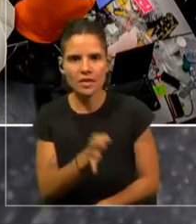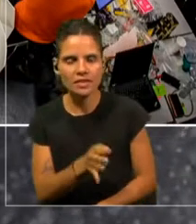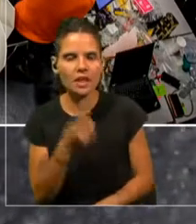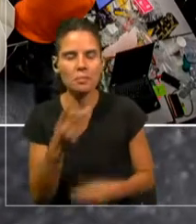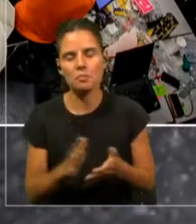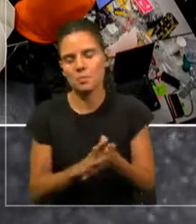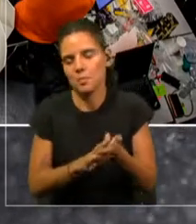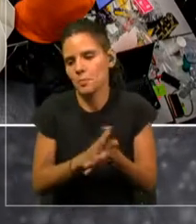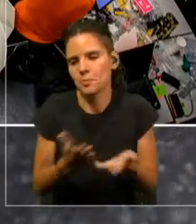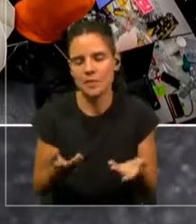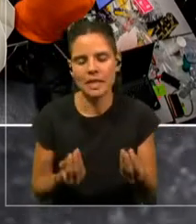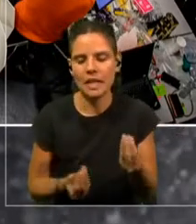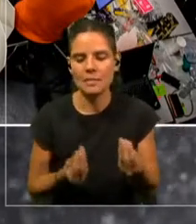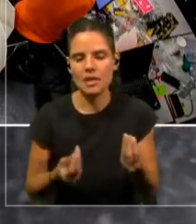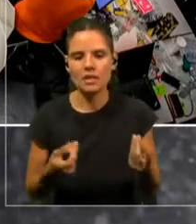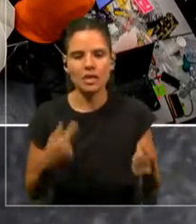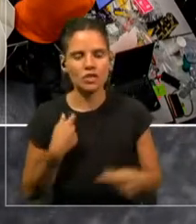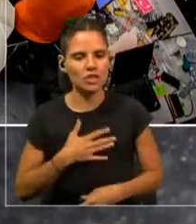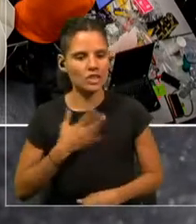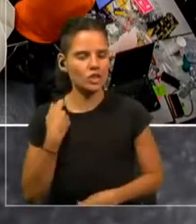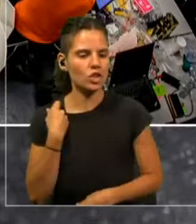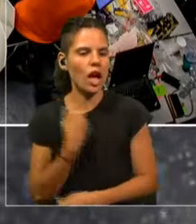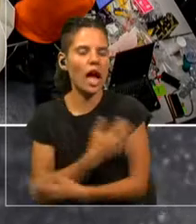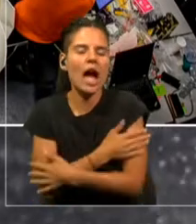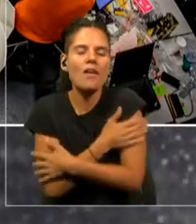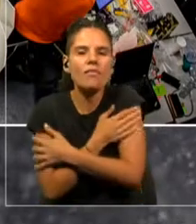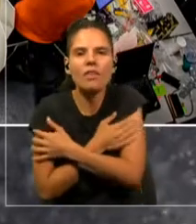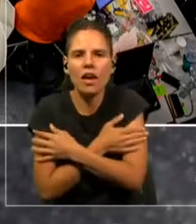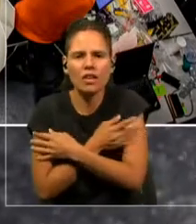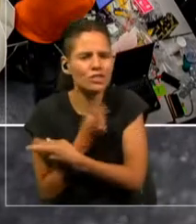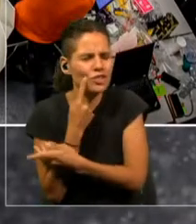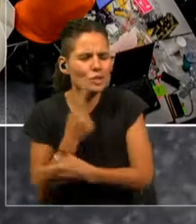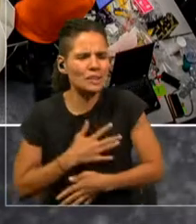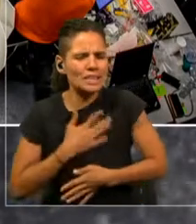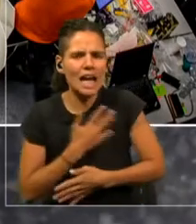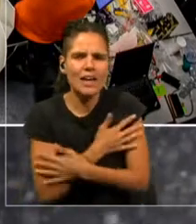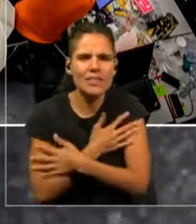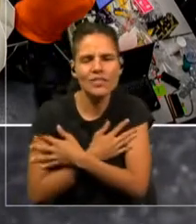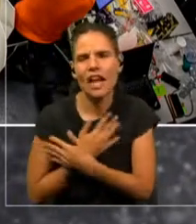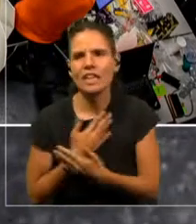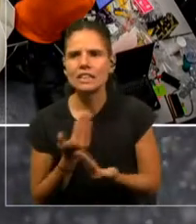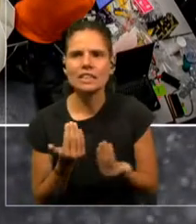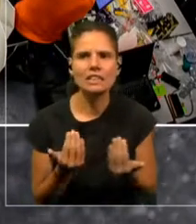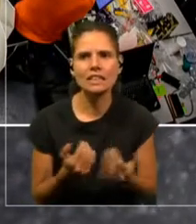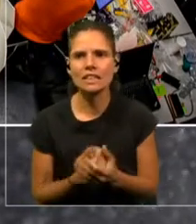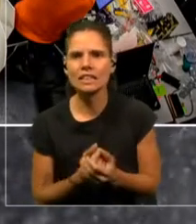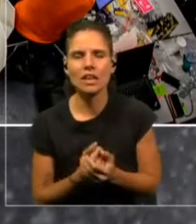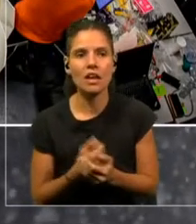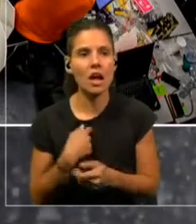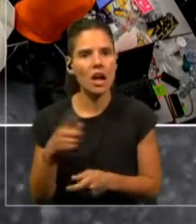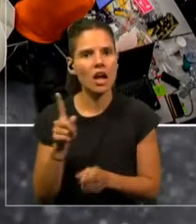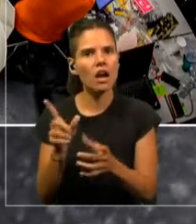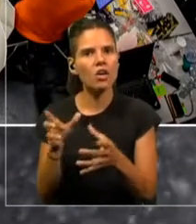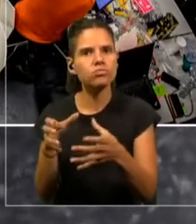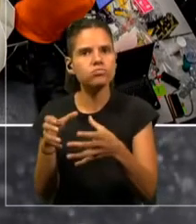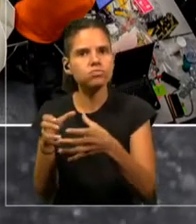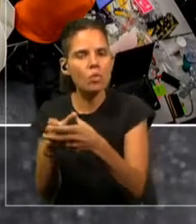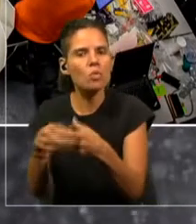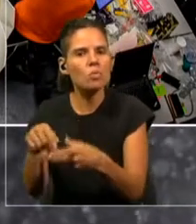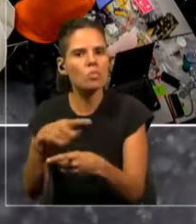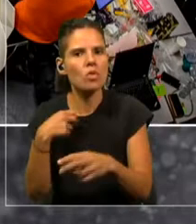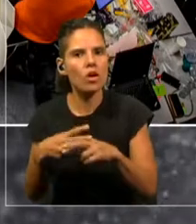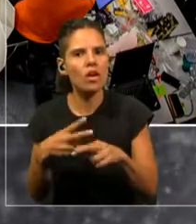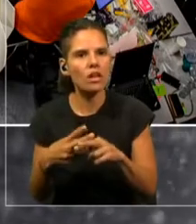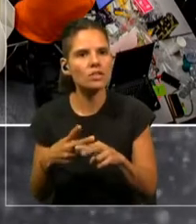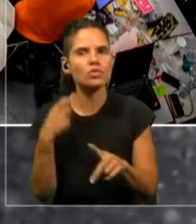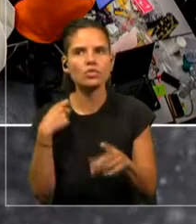yo necesito que alguien me abrace? ¿Cómo me puedo sentir abrazada? Y este grupo creó tubos plásticos, que